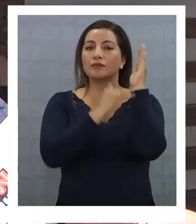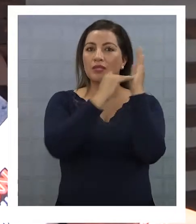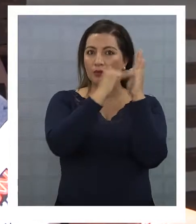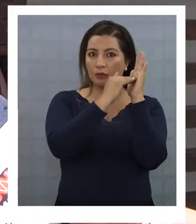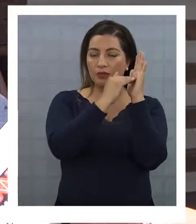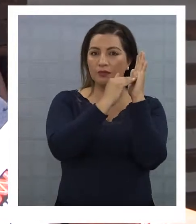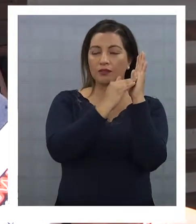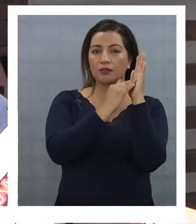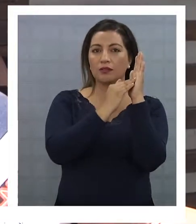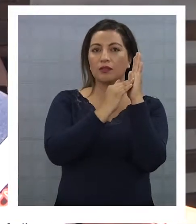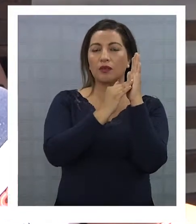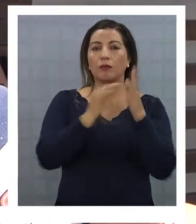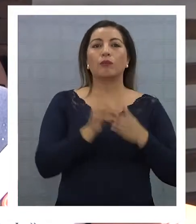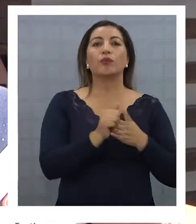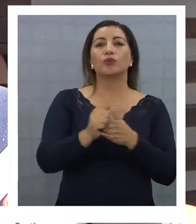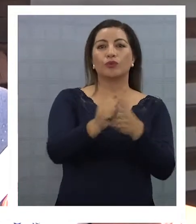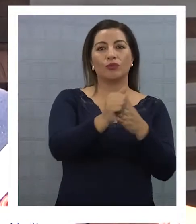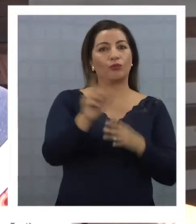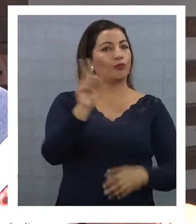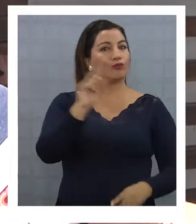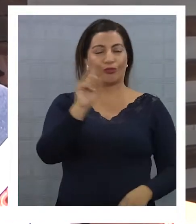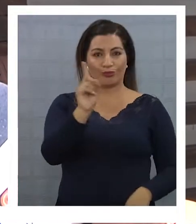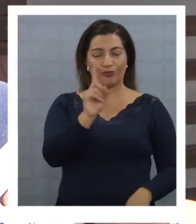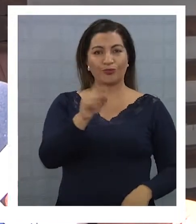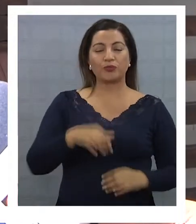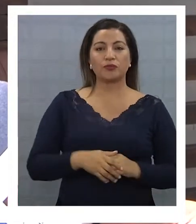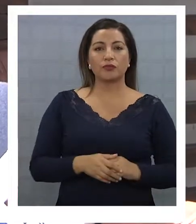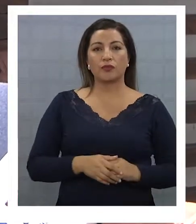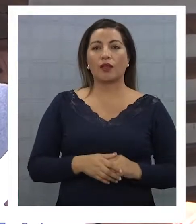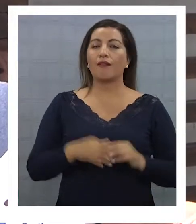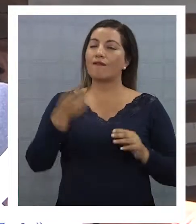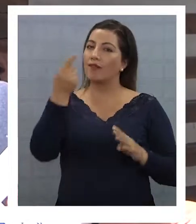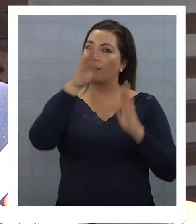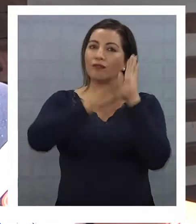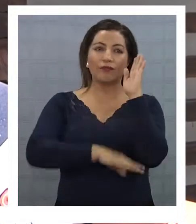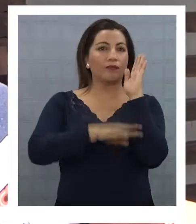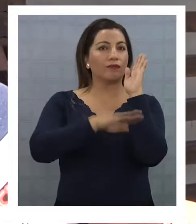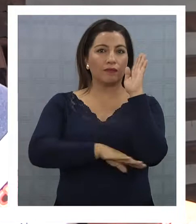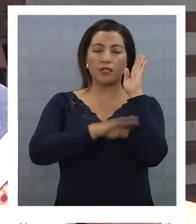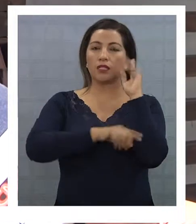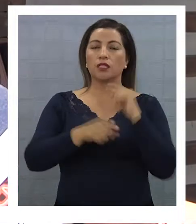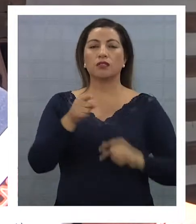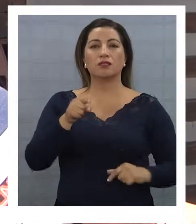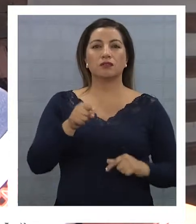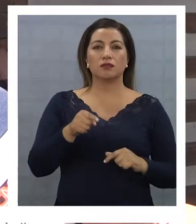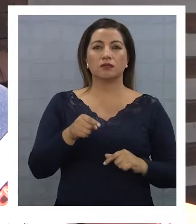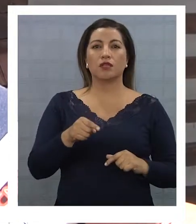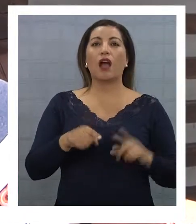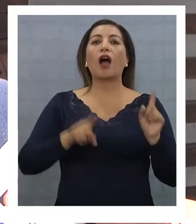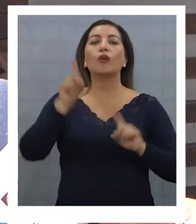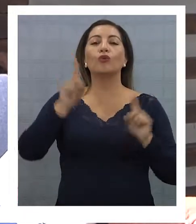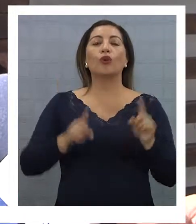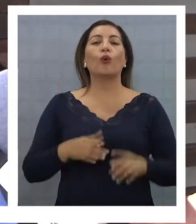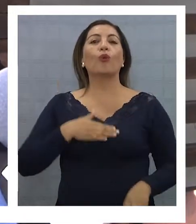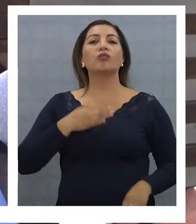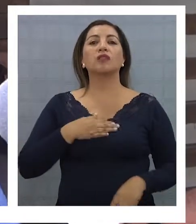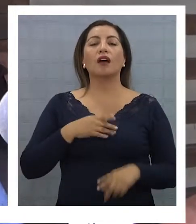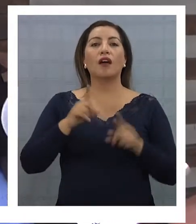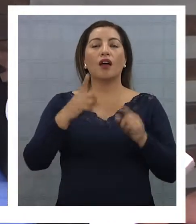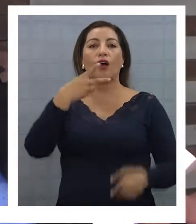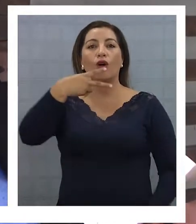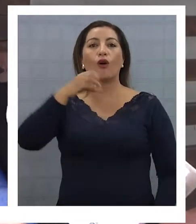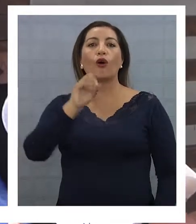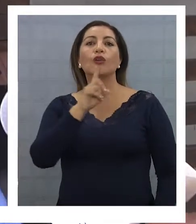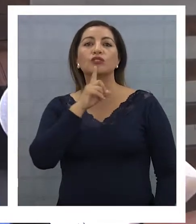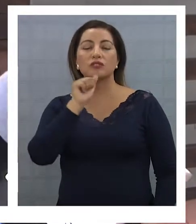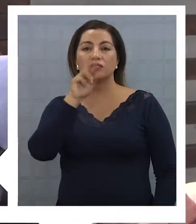ecoturismo, no es así. Baja mucho esto, va más a hostales, más que nada, no